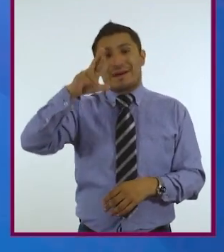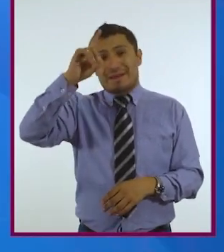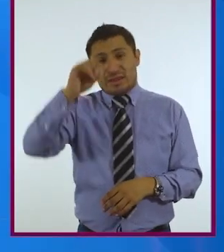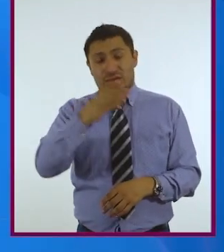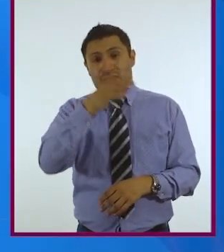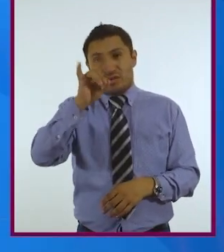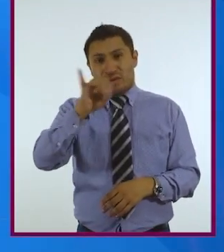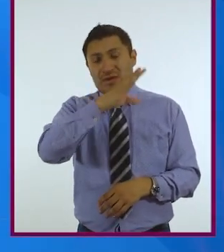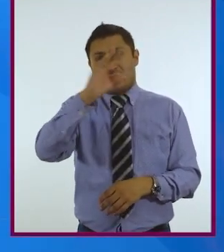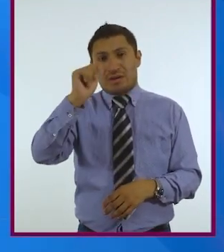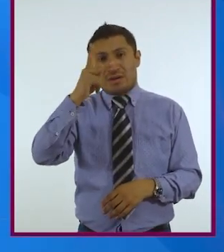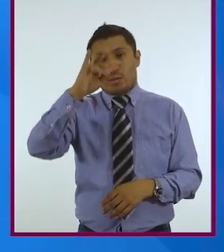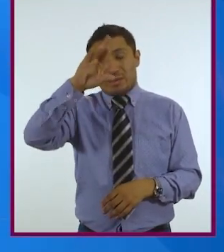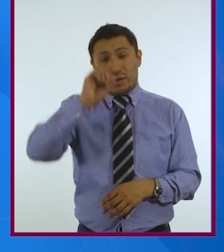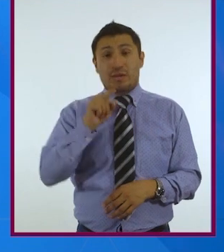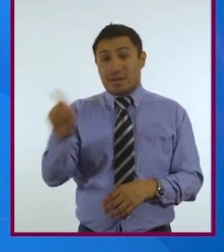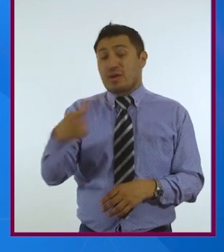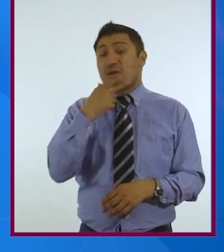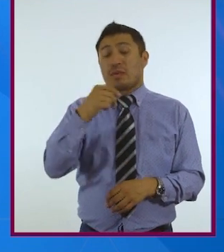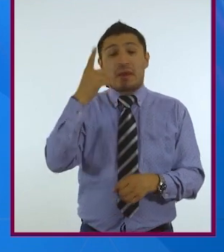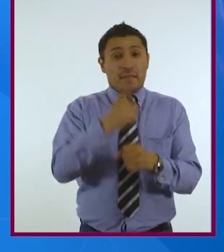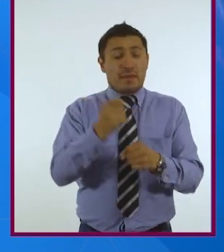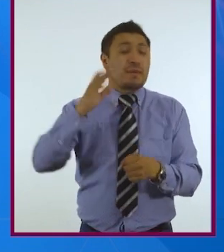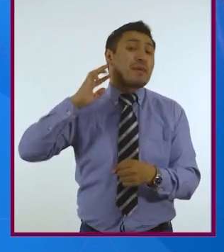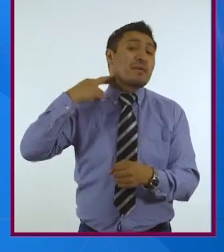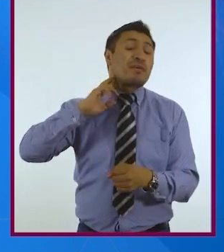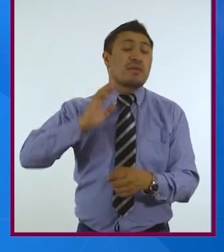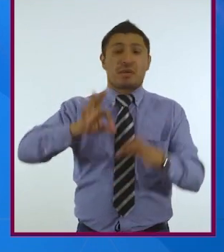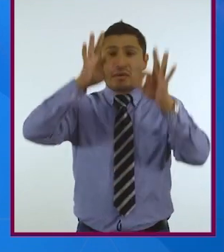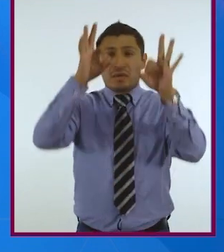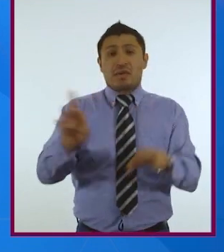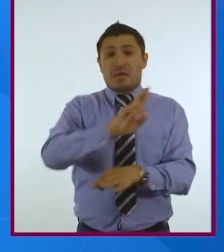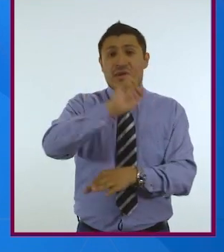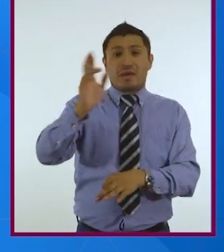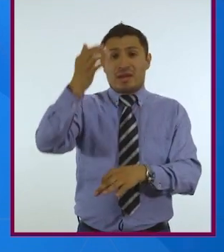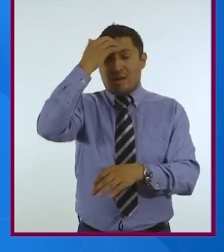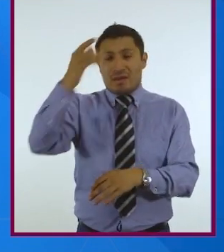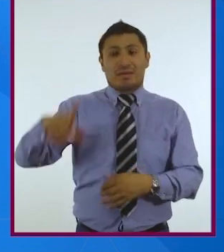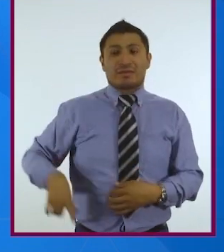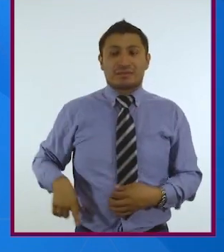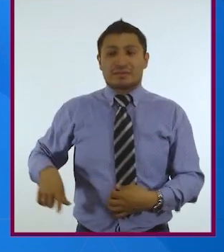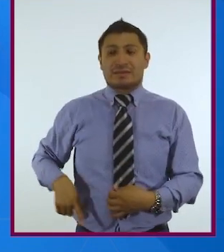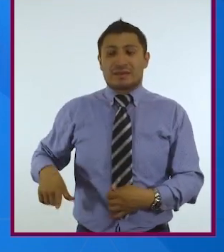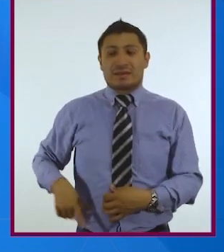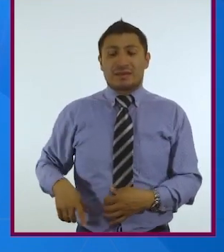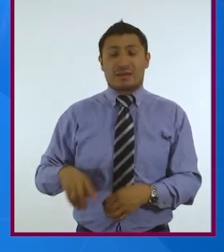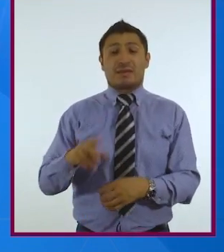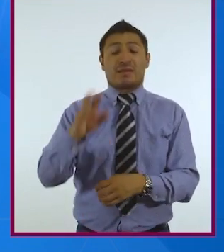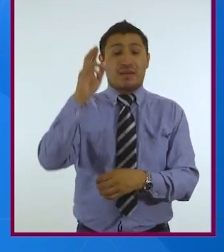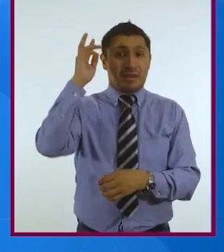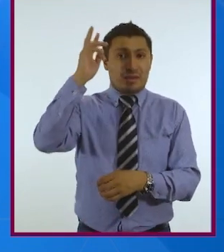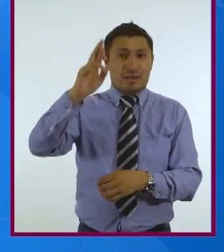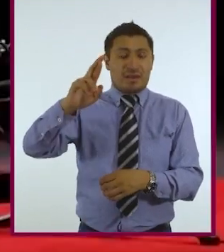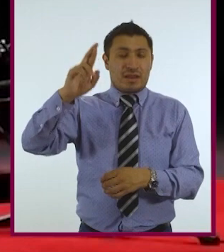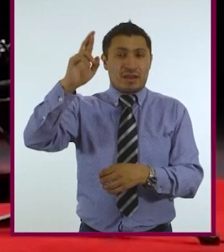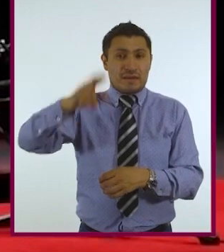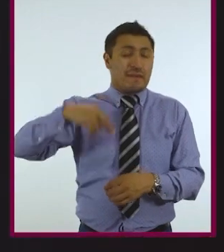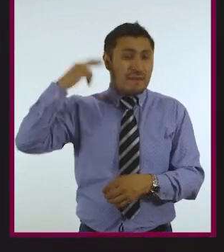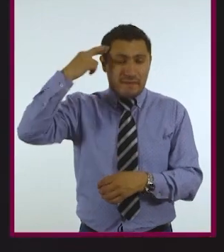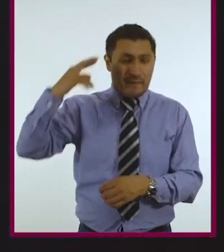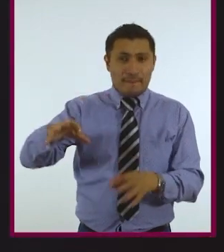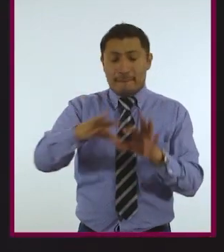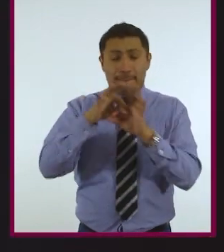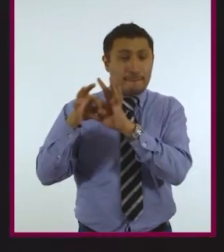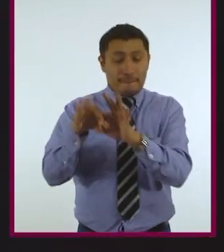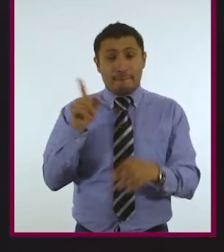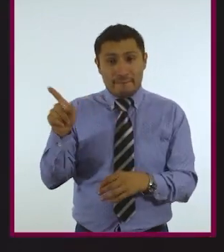Neil Harbison es además el primer cyborg oficialmente reconocido por un gobierno, el del Reino Unido. Por su